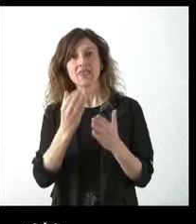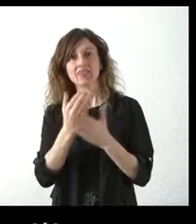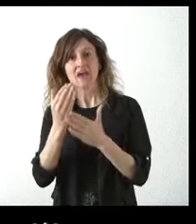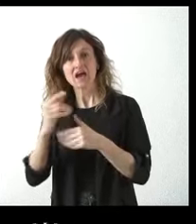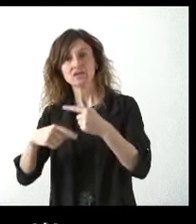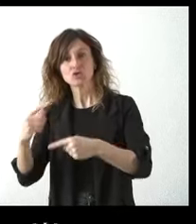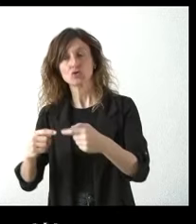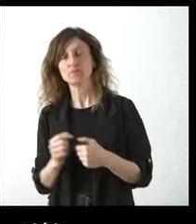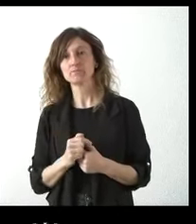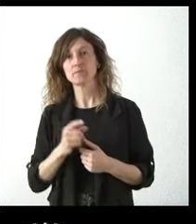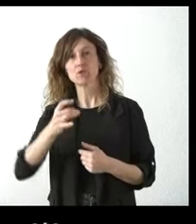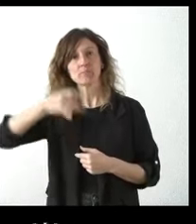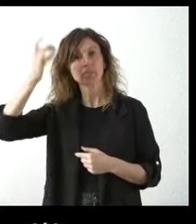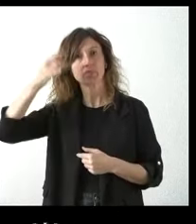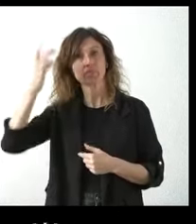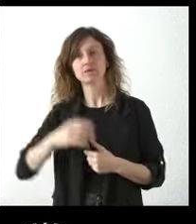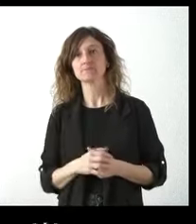se inventan las cosas.